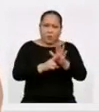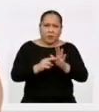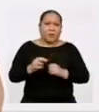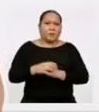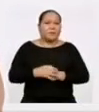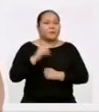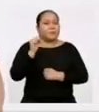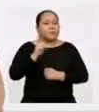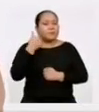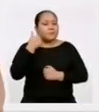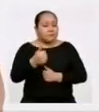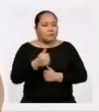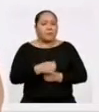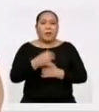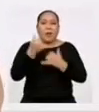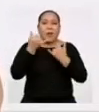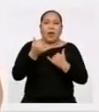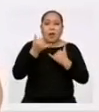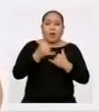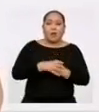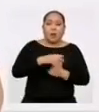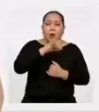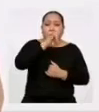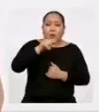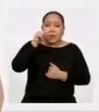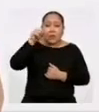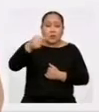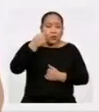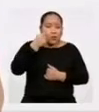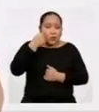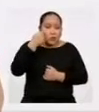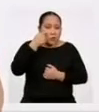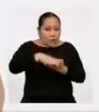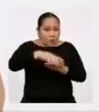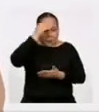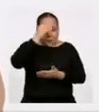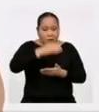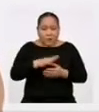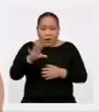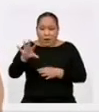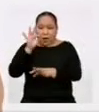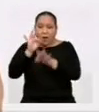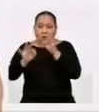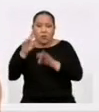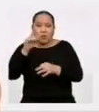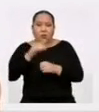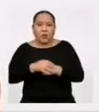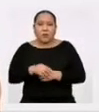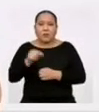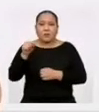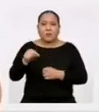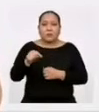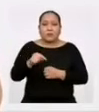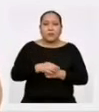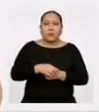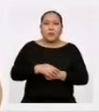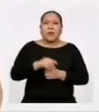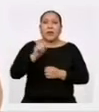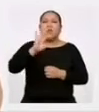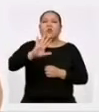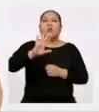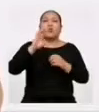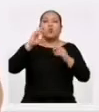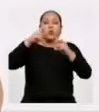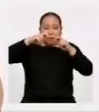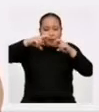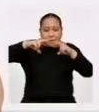Jeremis. Ahora es momento de emplear estos conocimientos aprendidos para encontrar la medida de tendencia central en tu trabajo